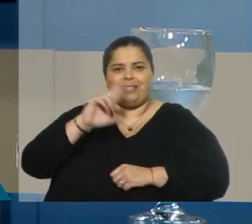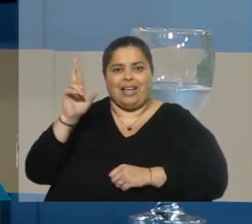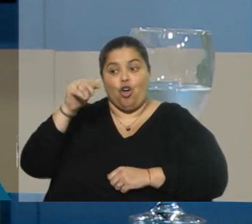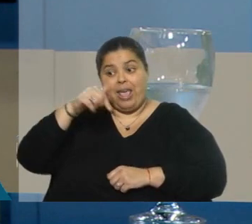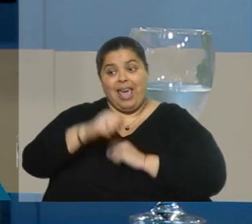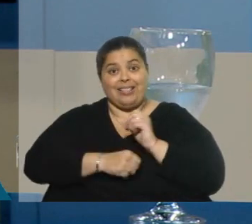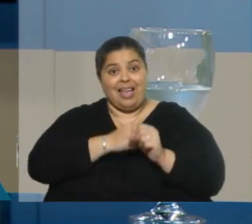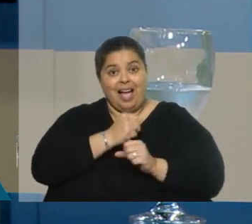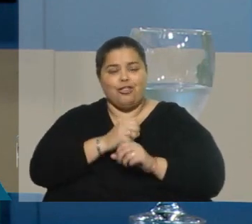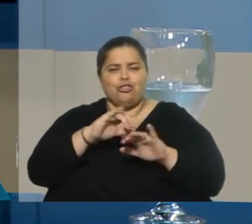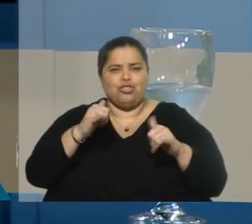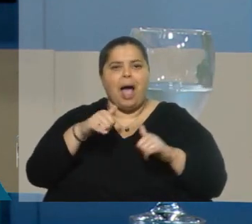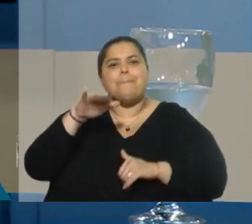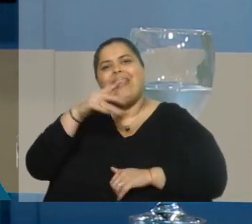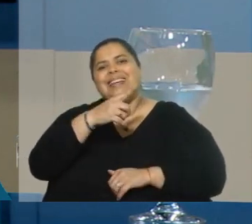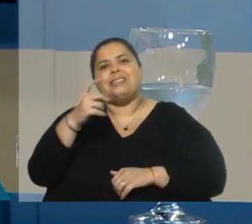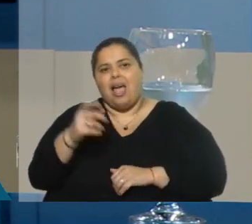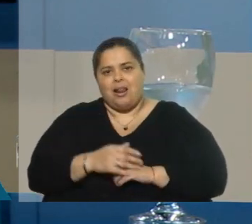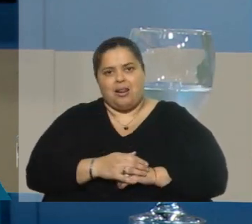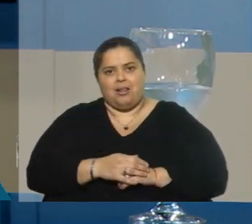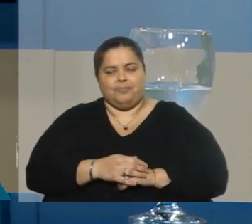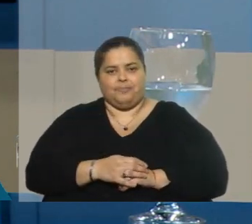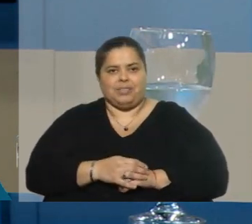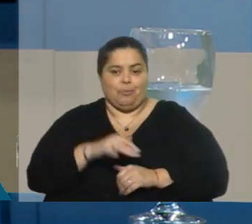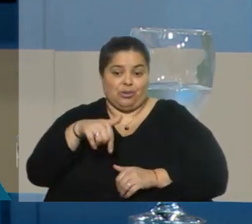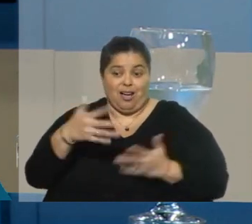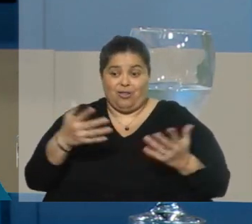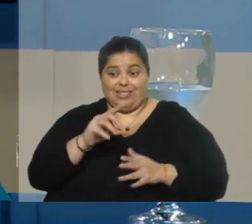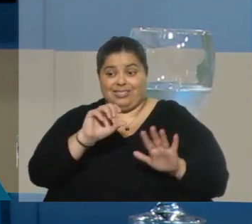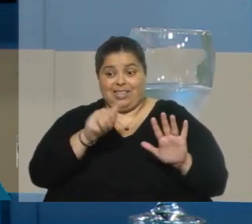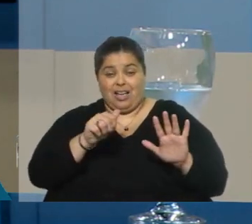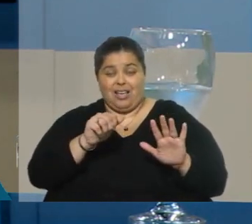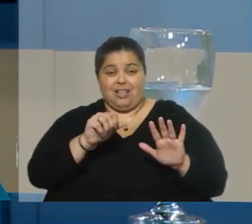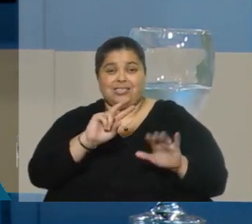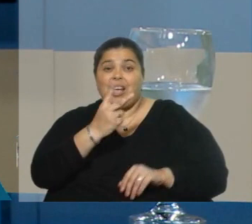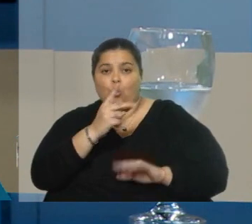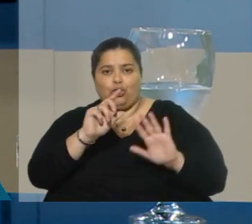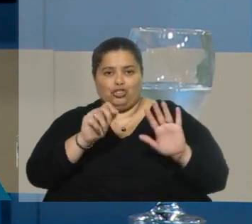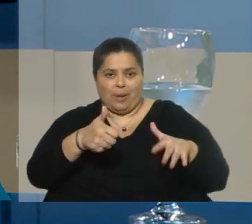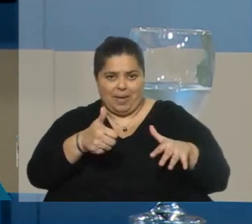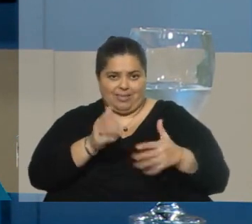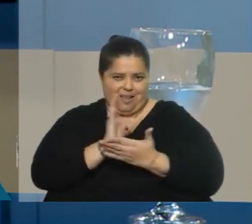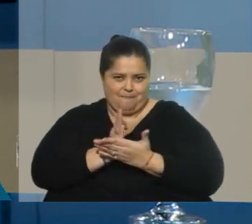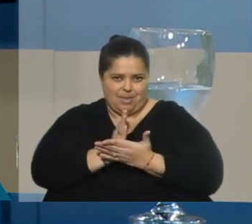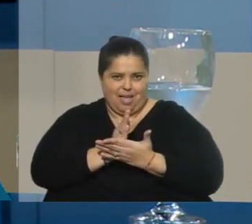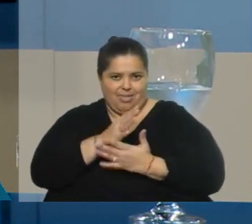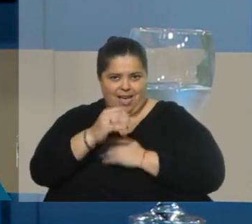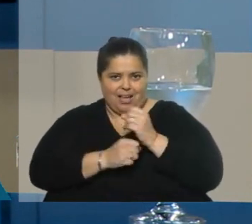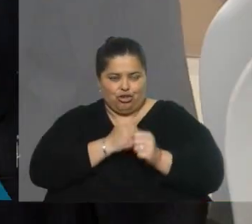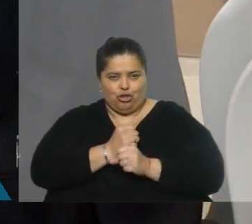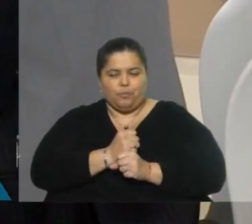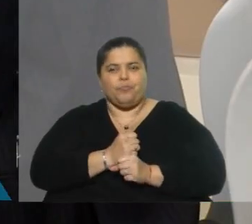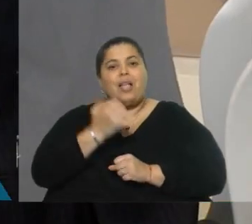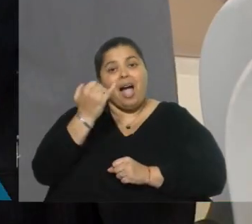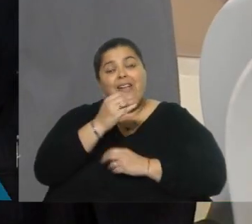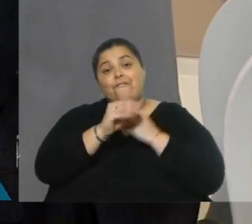superamos largamente las 100 cuando estamos prácticamente iniciando el segundo semestre. Estamos promediando el año. Pero además... ¿Hay familias en